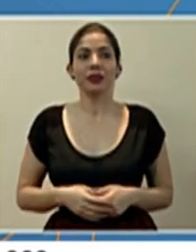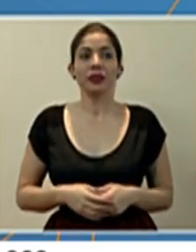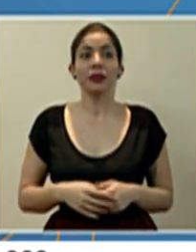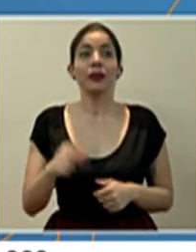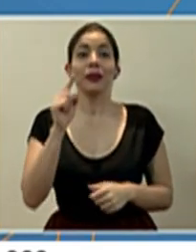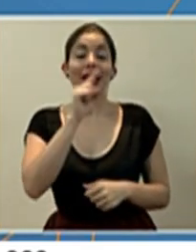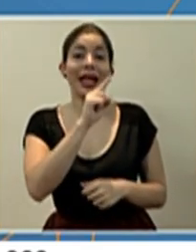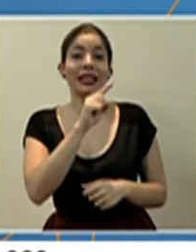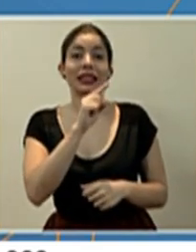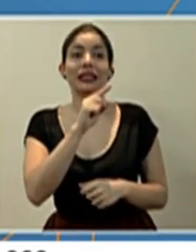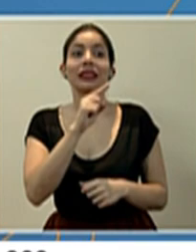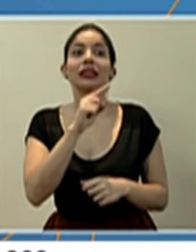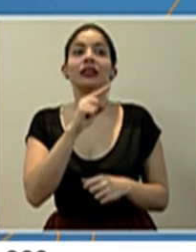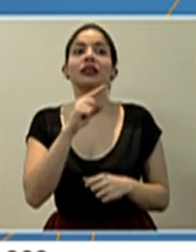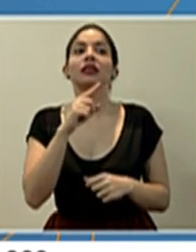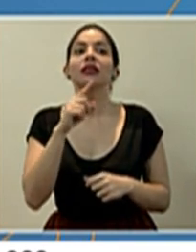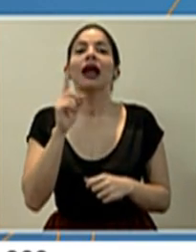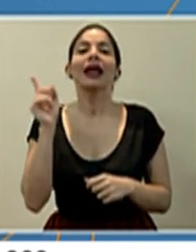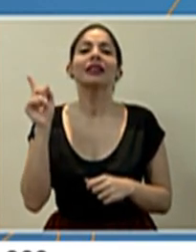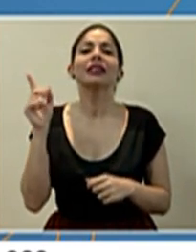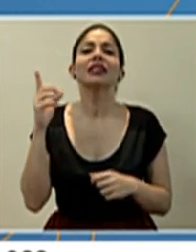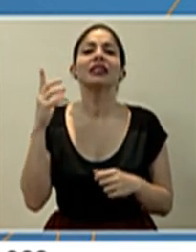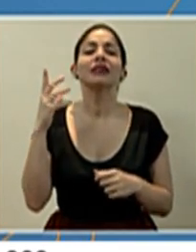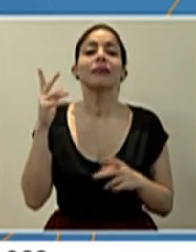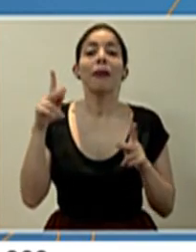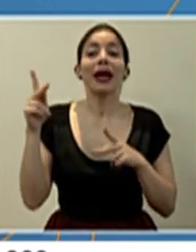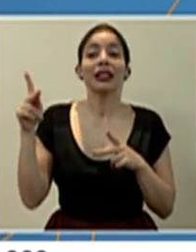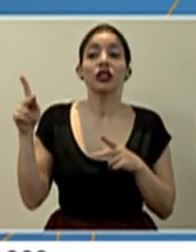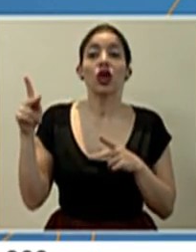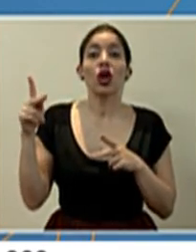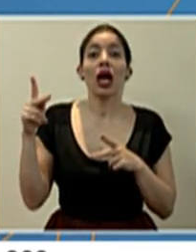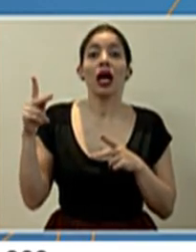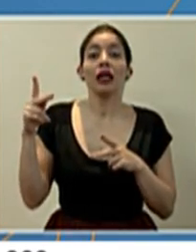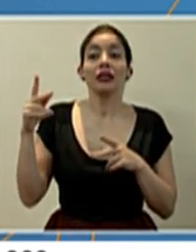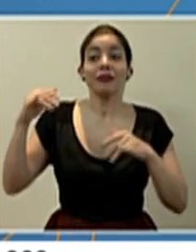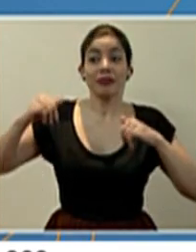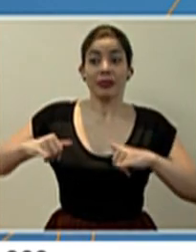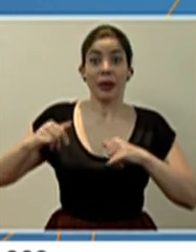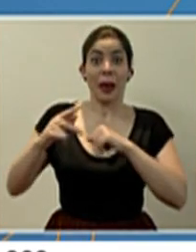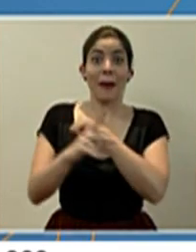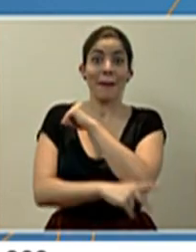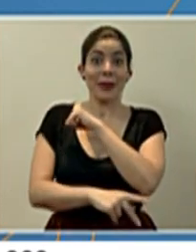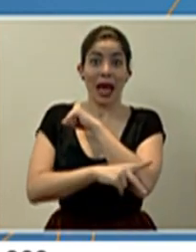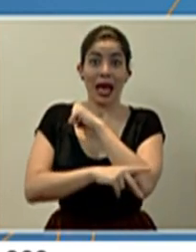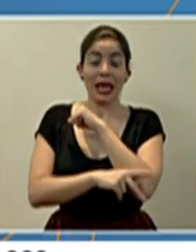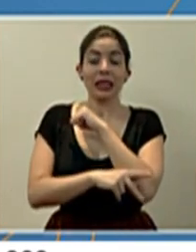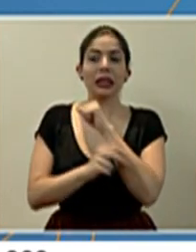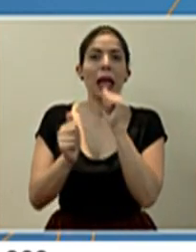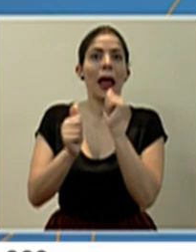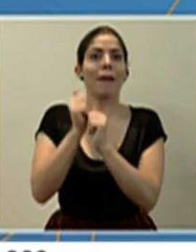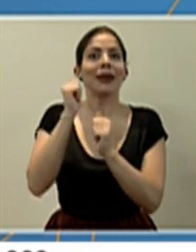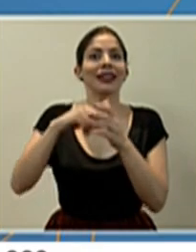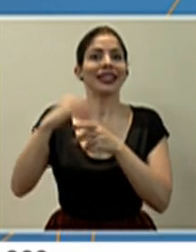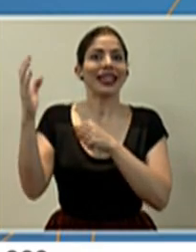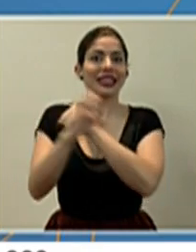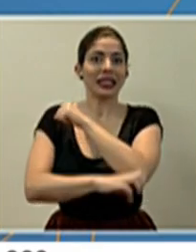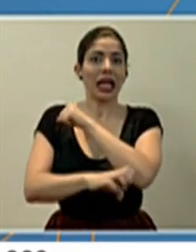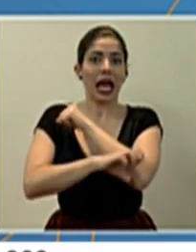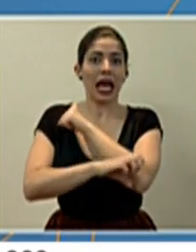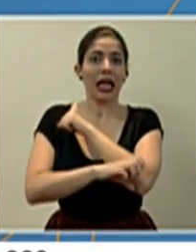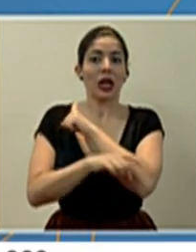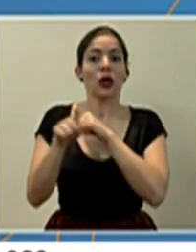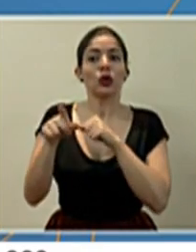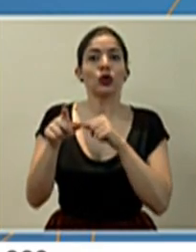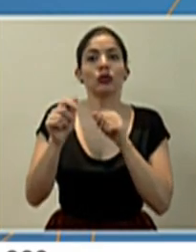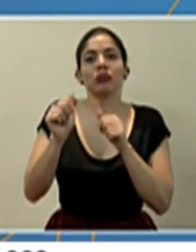estos son los egresos, es decir, personas que estaban en el país al momento de la crisis, la gran mayoría extranjeros y que por algún motivo